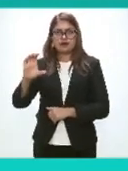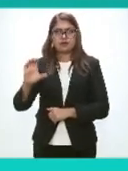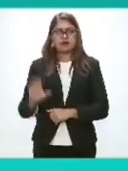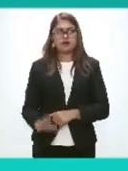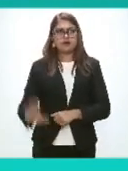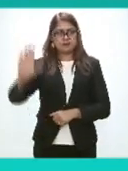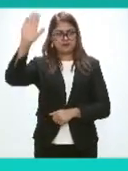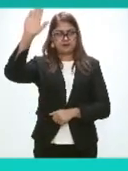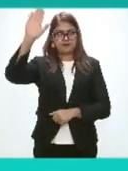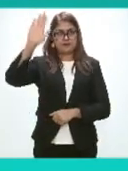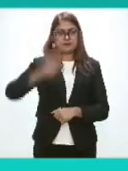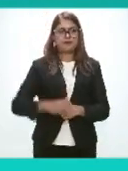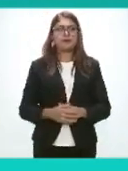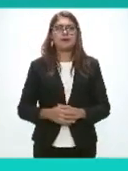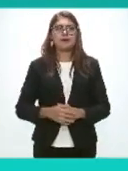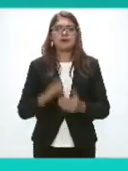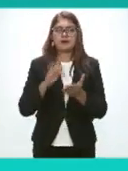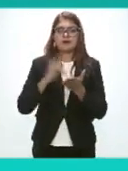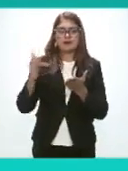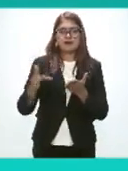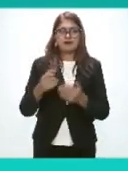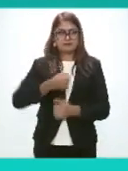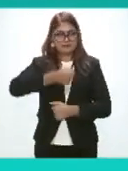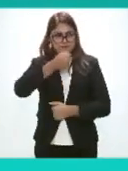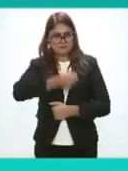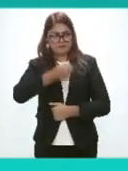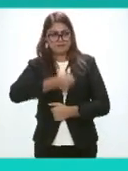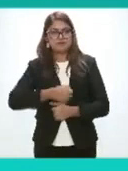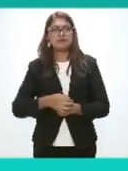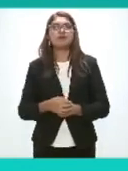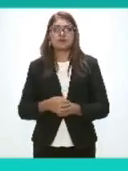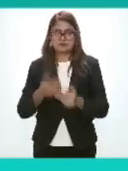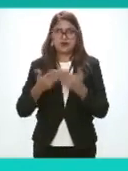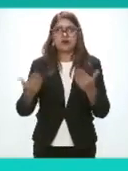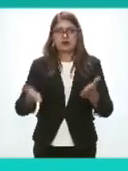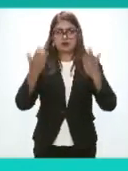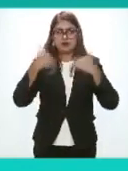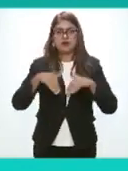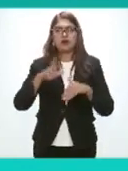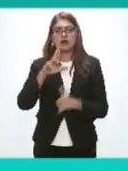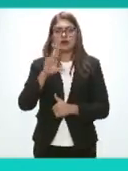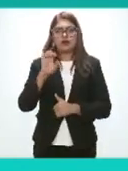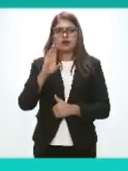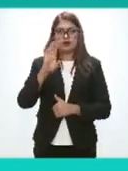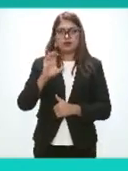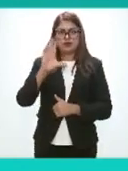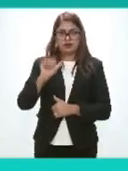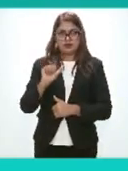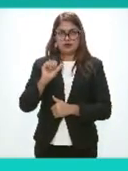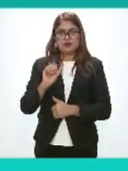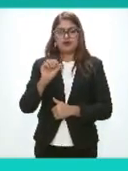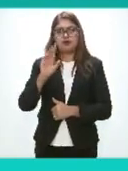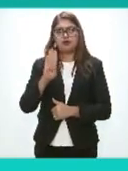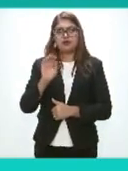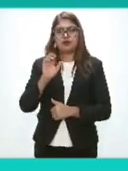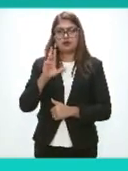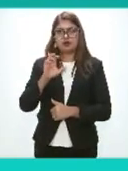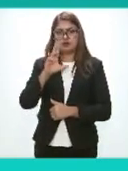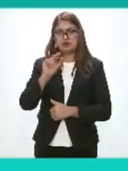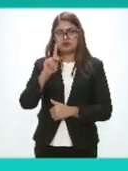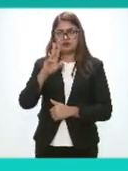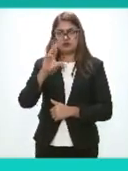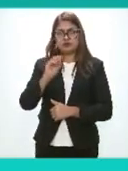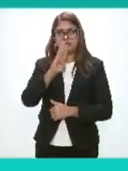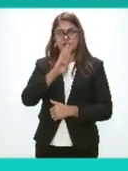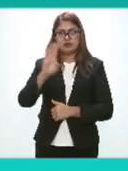Presente Gracias Continuaremos con La comisionada Presidenta Rebeca Lisset Buenrostro De Baja California Sur